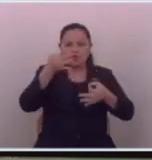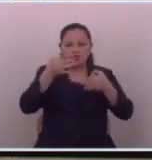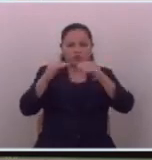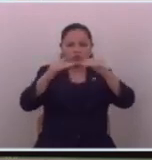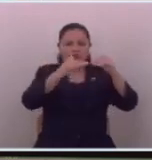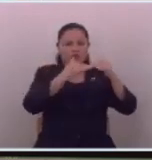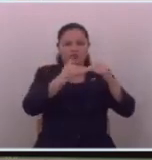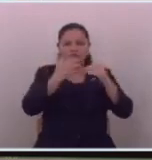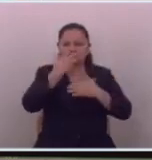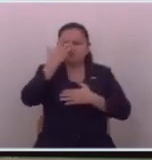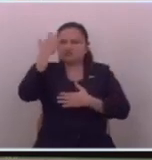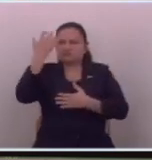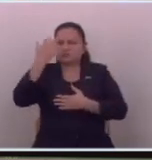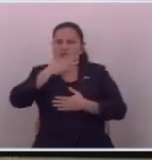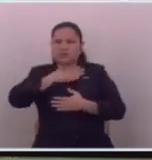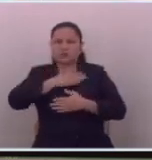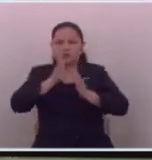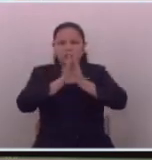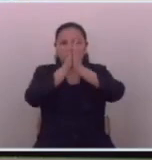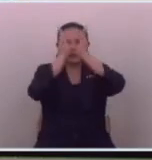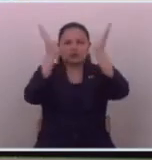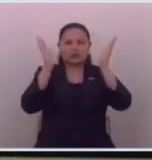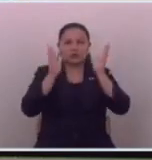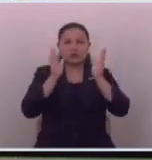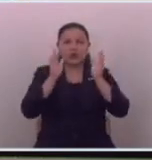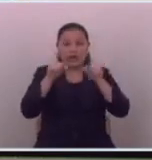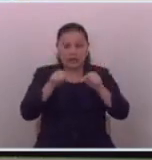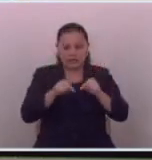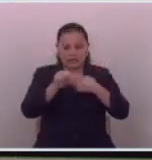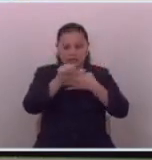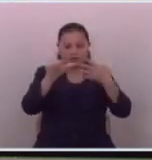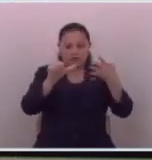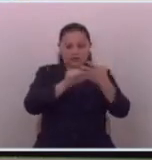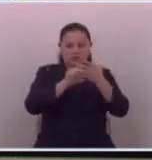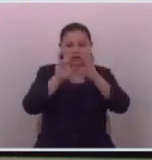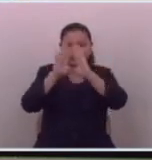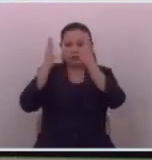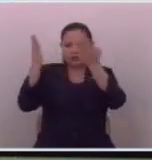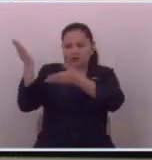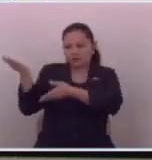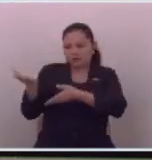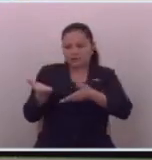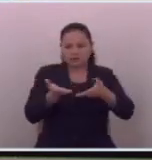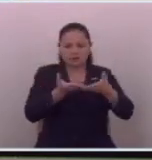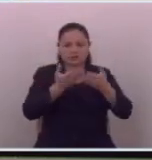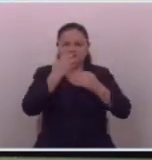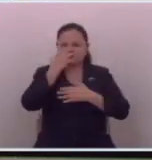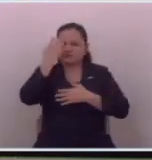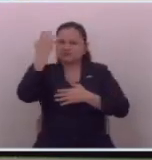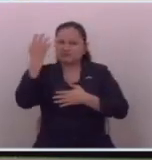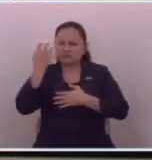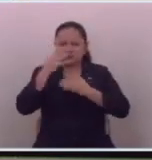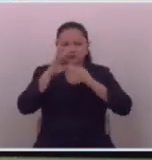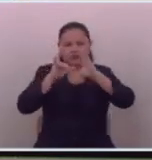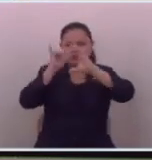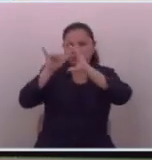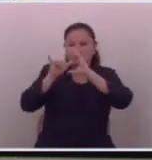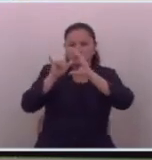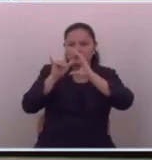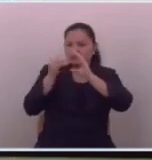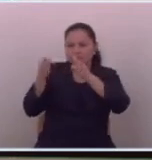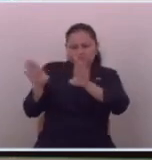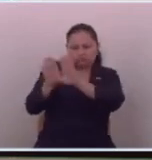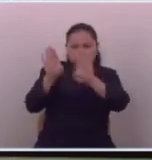estaban cuando cuando nosotros abrimos la puerta de este recinto legislativo a los comunicadores y a los youtubers